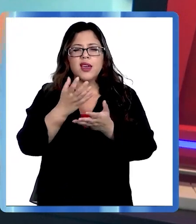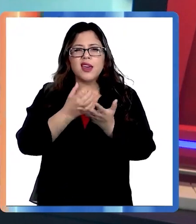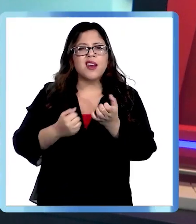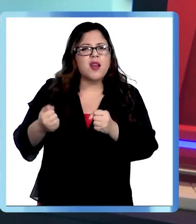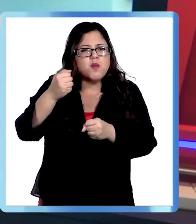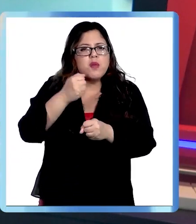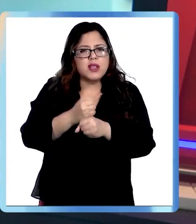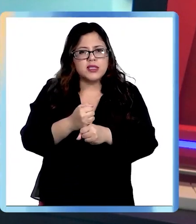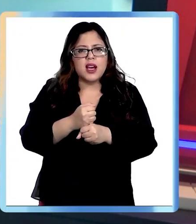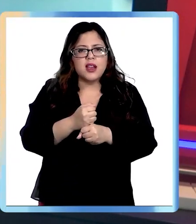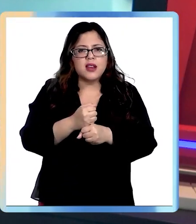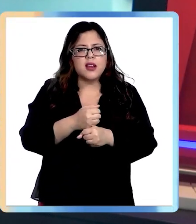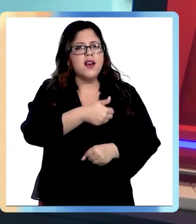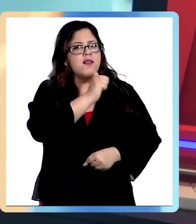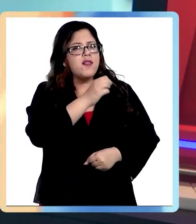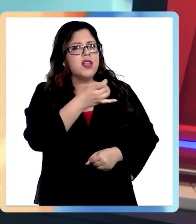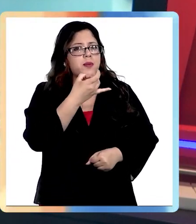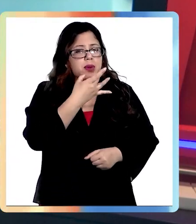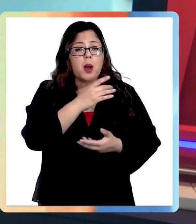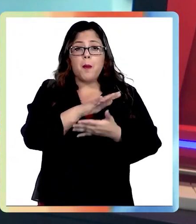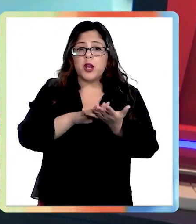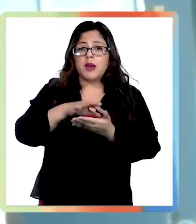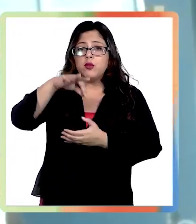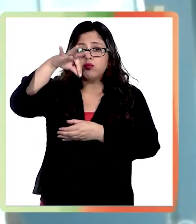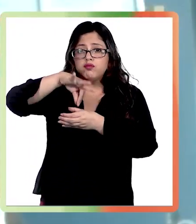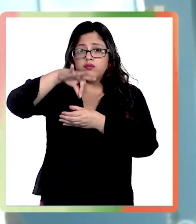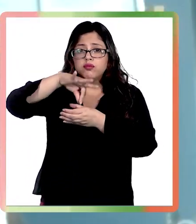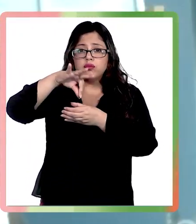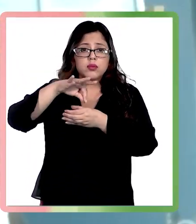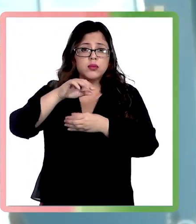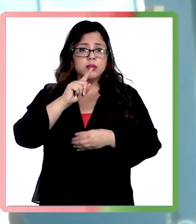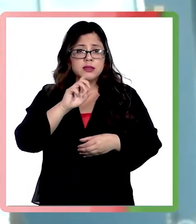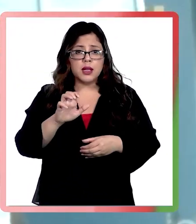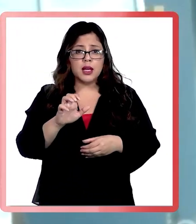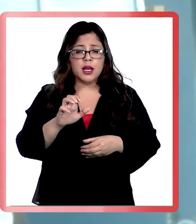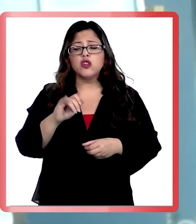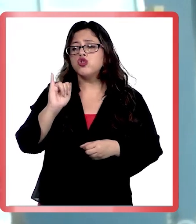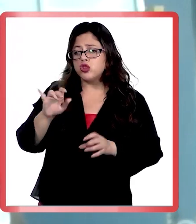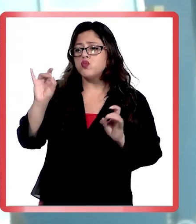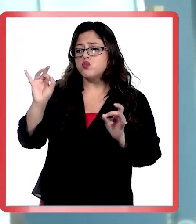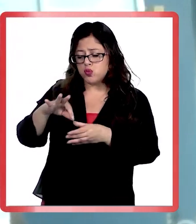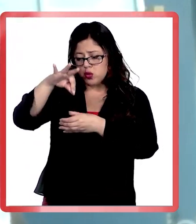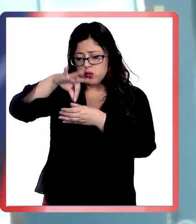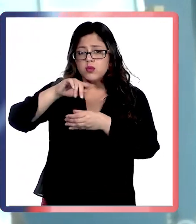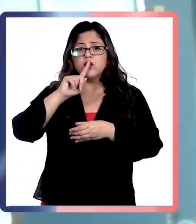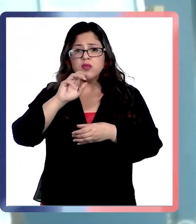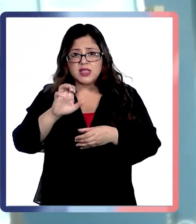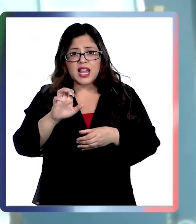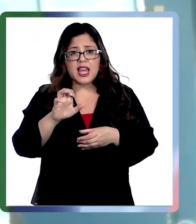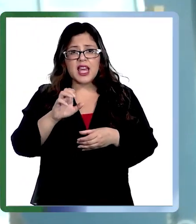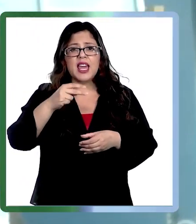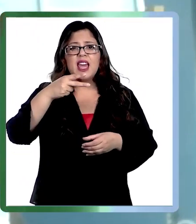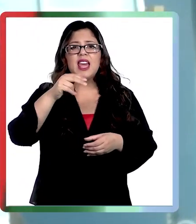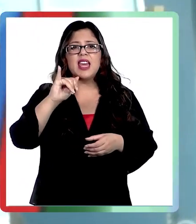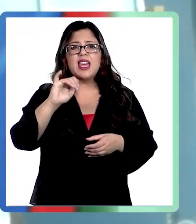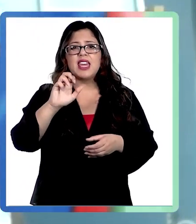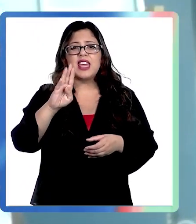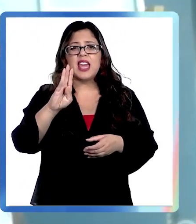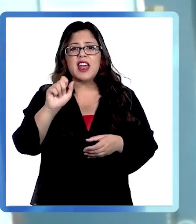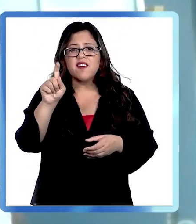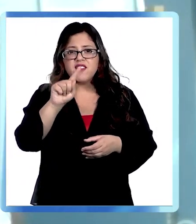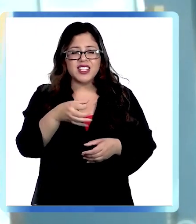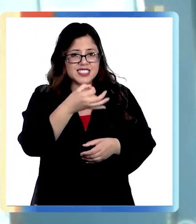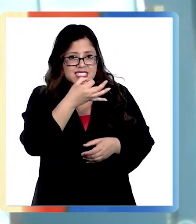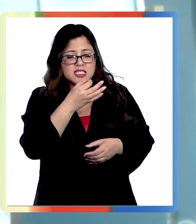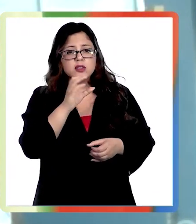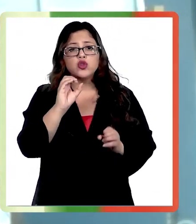bebidas azucaradas? ¿De pronto estoy pensando en infusiones? Exacto, podría ser alguna infusión, té de hierbas, o